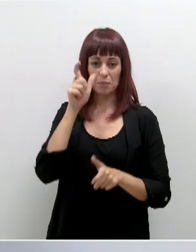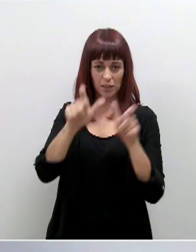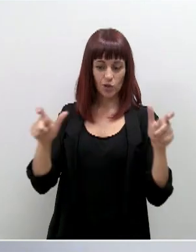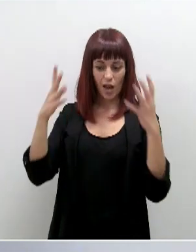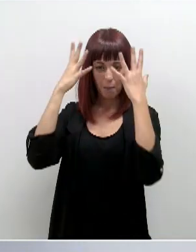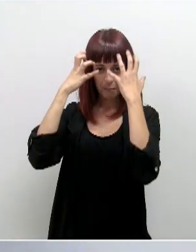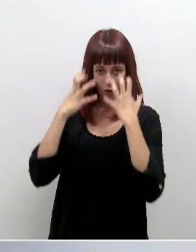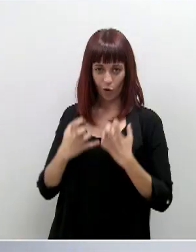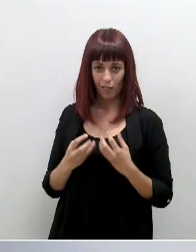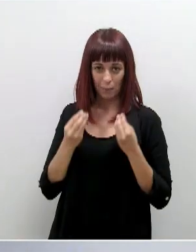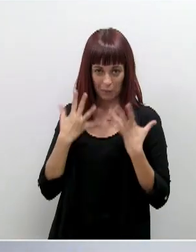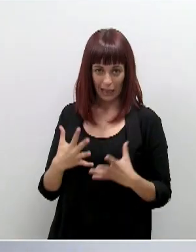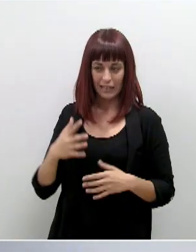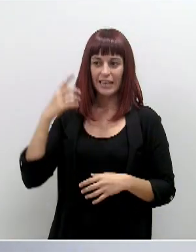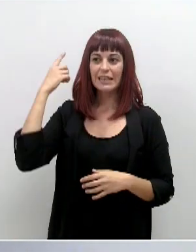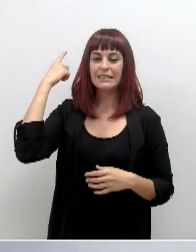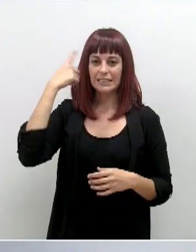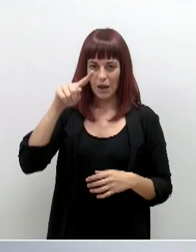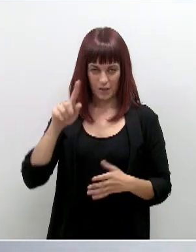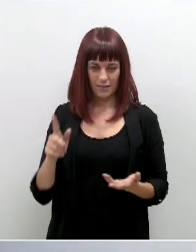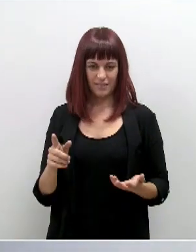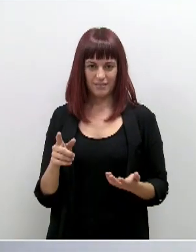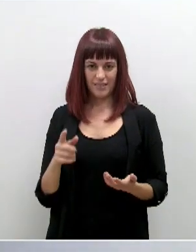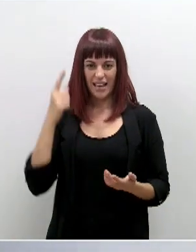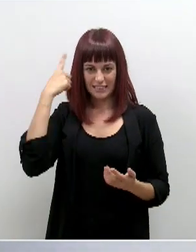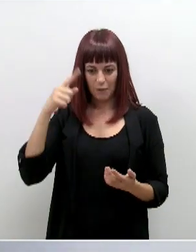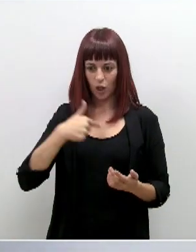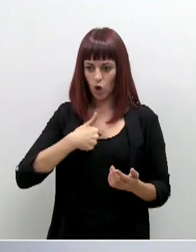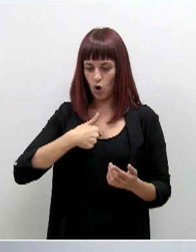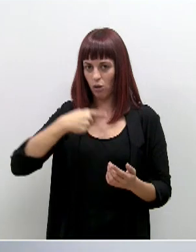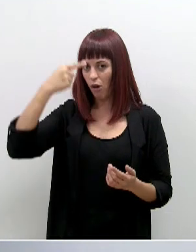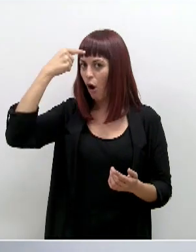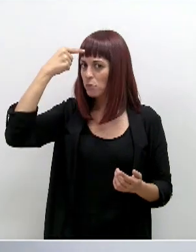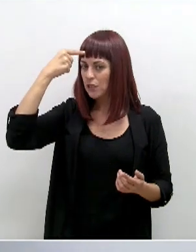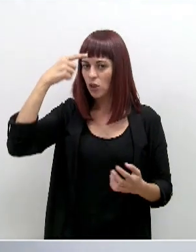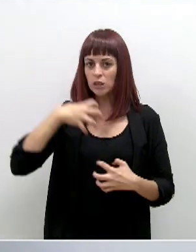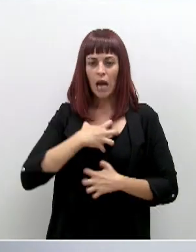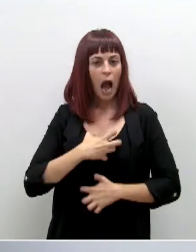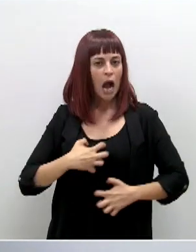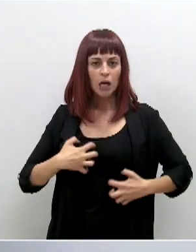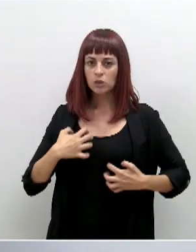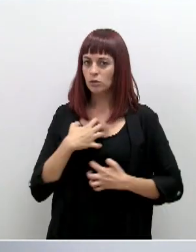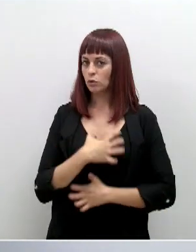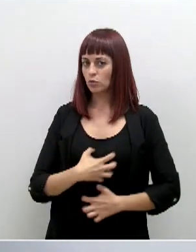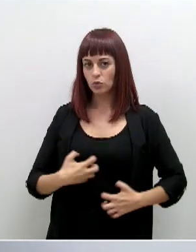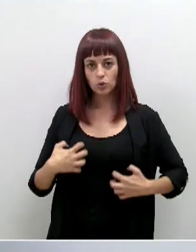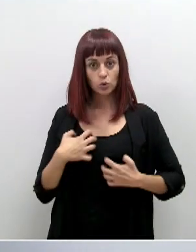es consciente y sabe de la obsesión y de la angustia con la que estoy viviendo esta situación